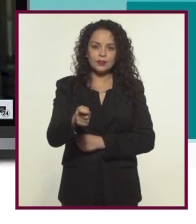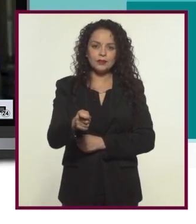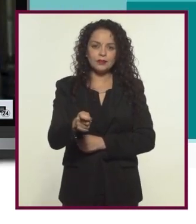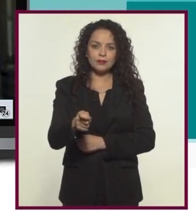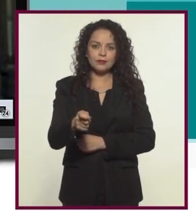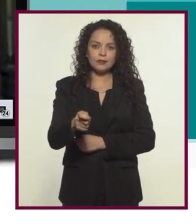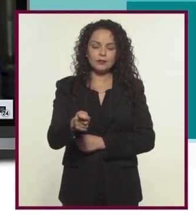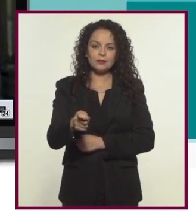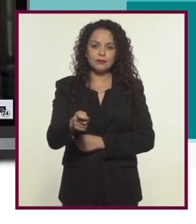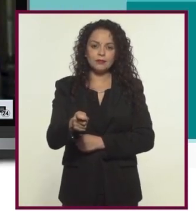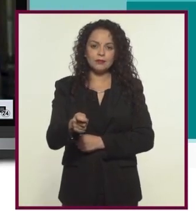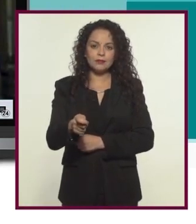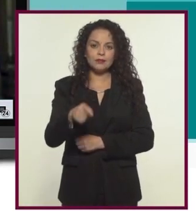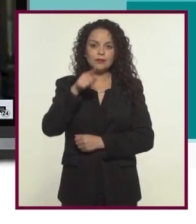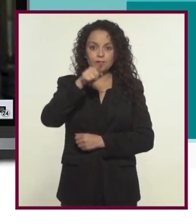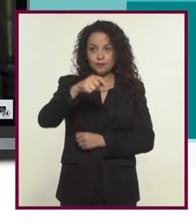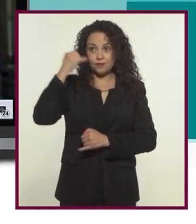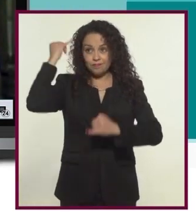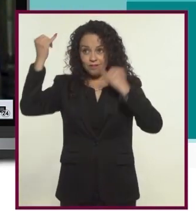que dejaran sus